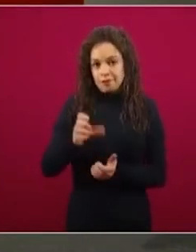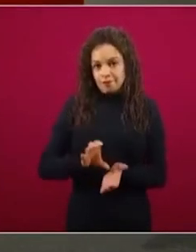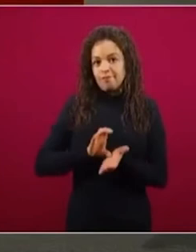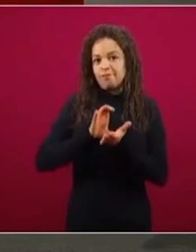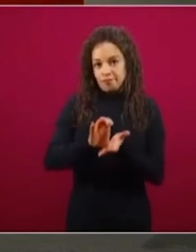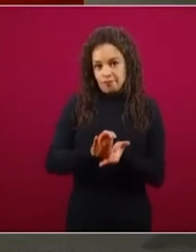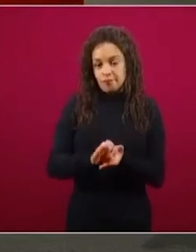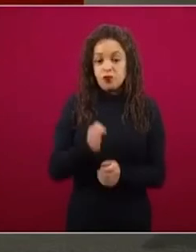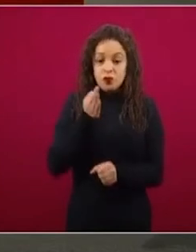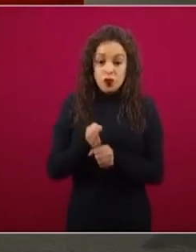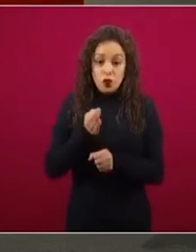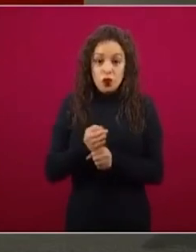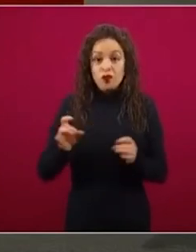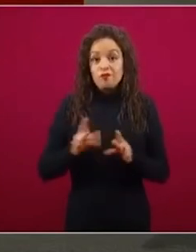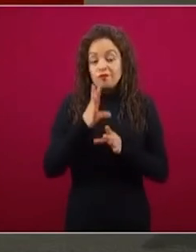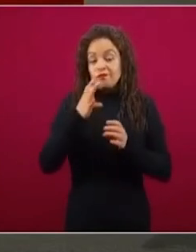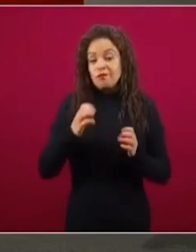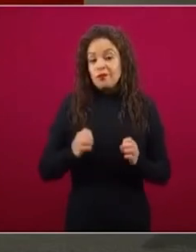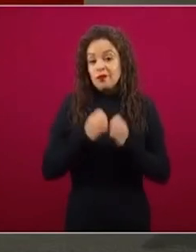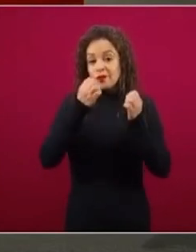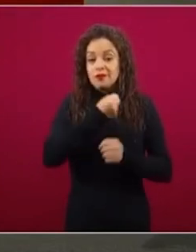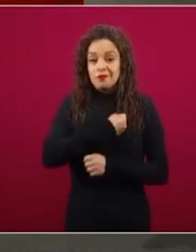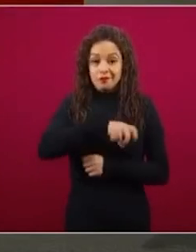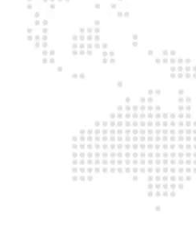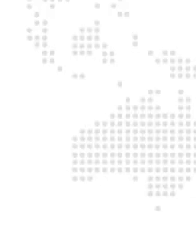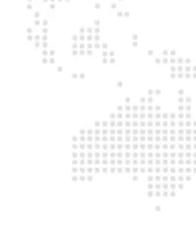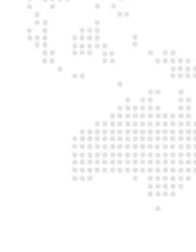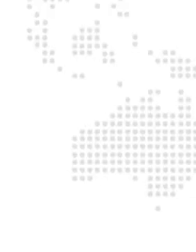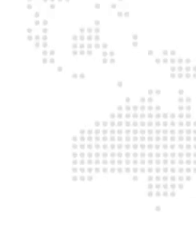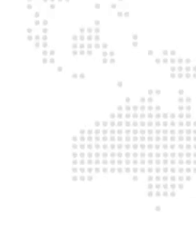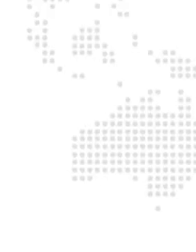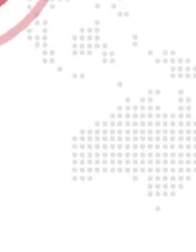visita, pero también se está haciendo la verificación por teléfono.